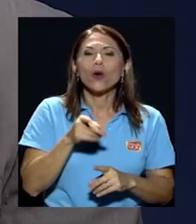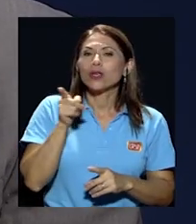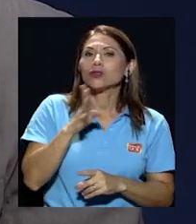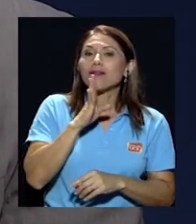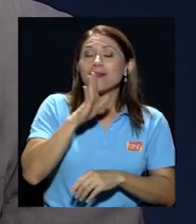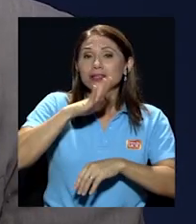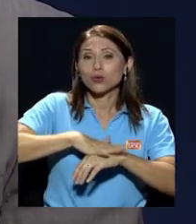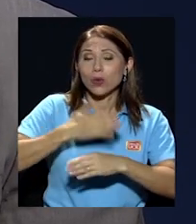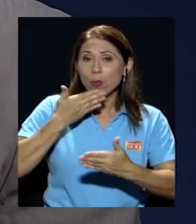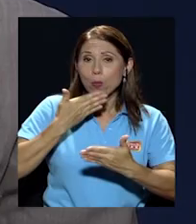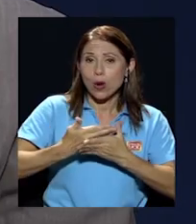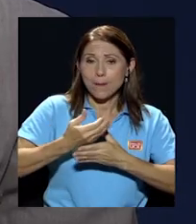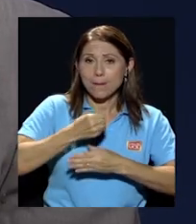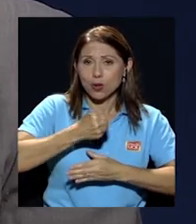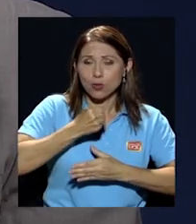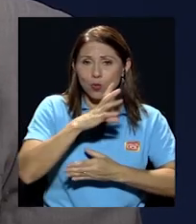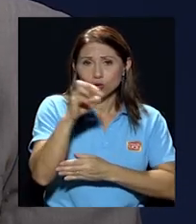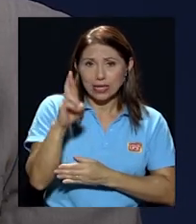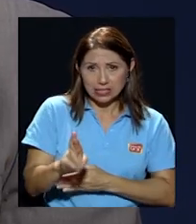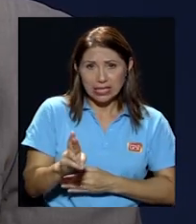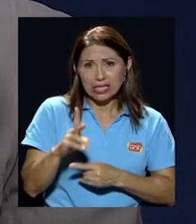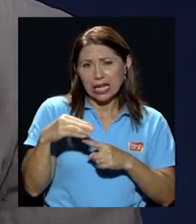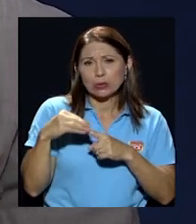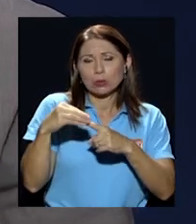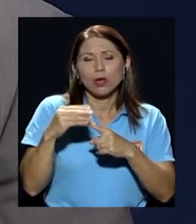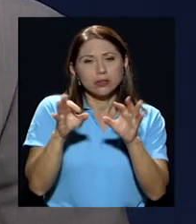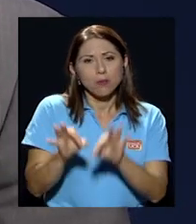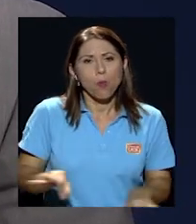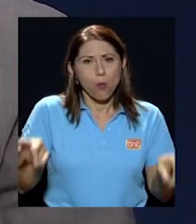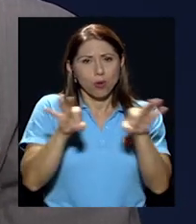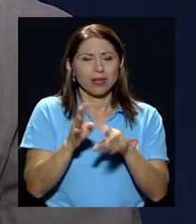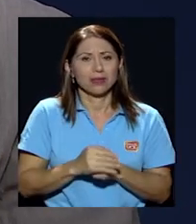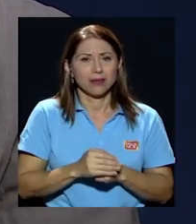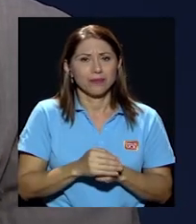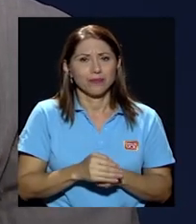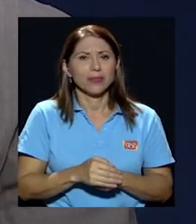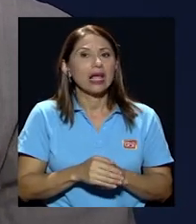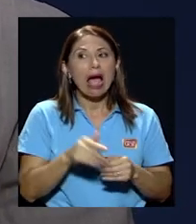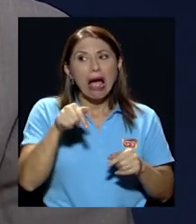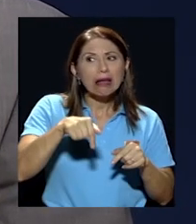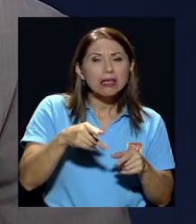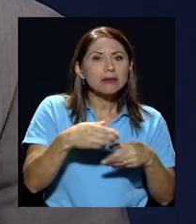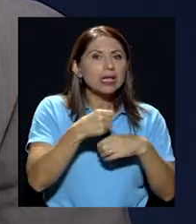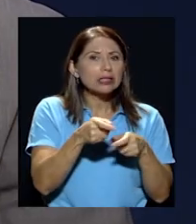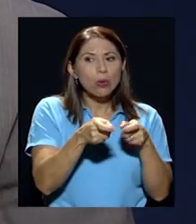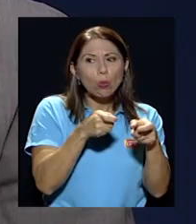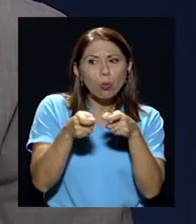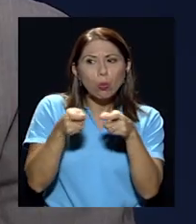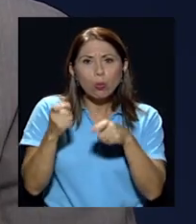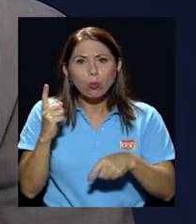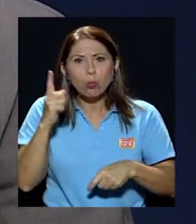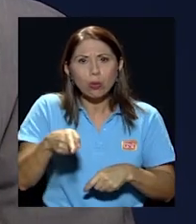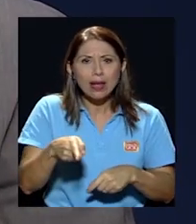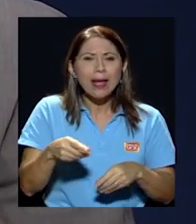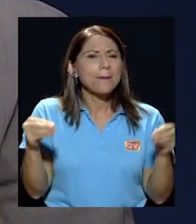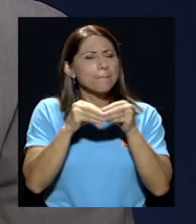el buen periodismo costarricense es importante que esta tiranía de algún modo obedece más a una línea editorial que